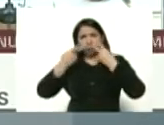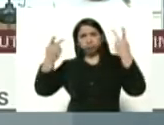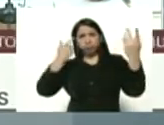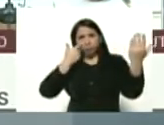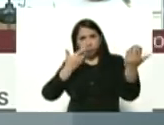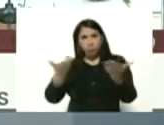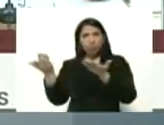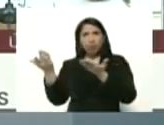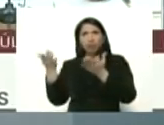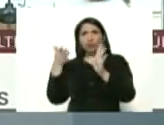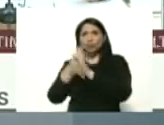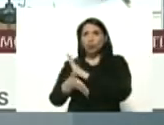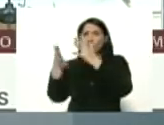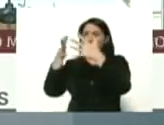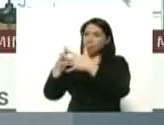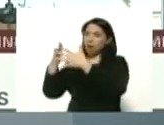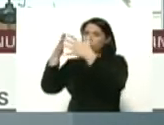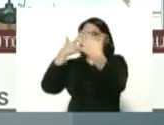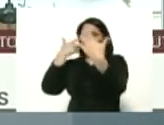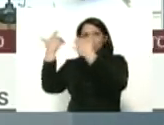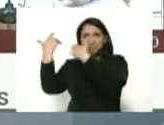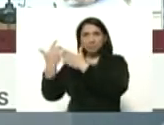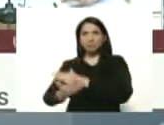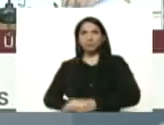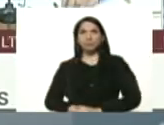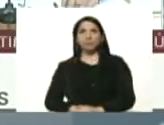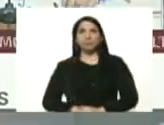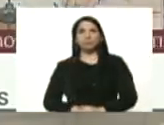sobre los Estados Unidos en Norteamérica adelante